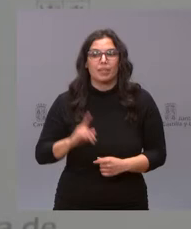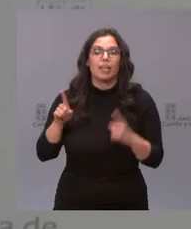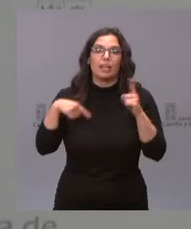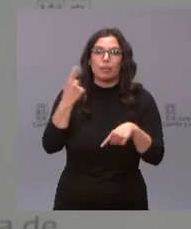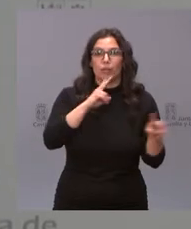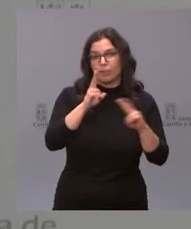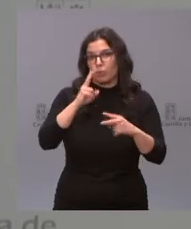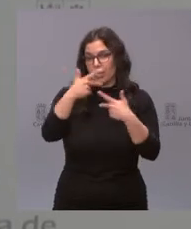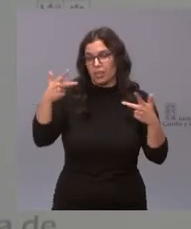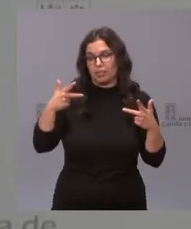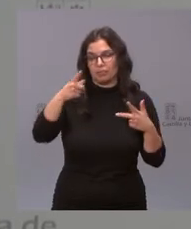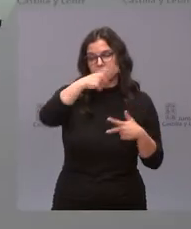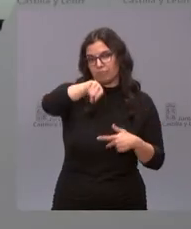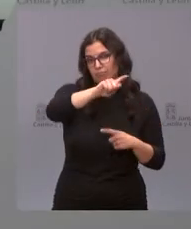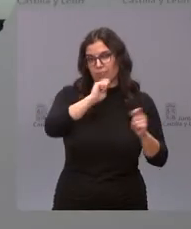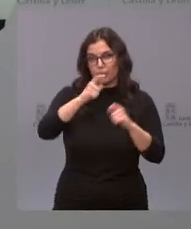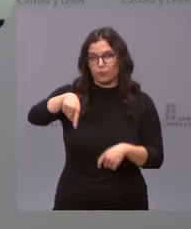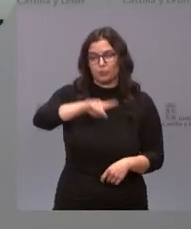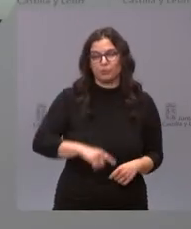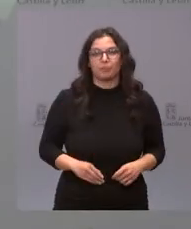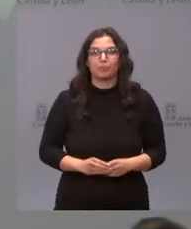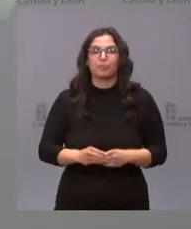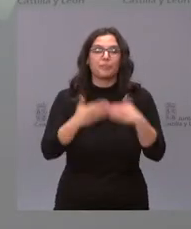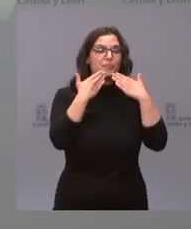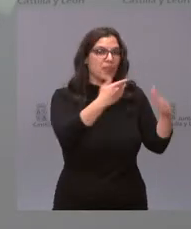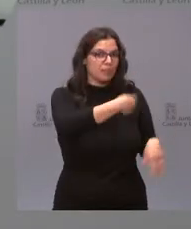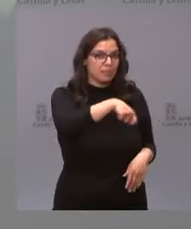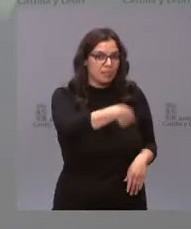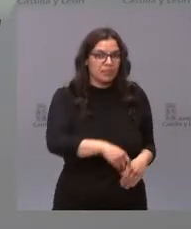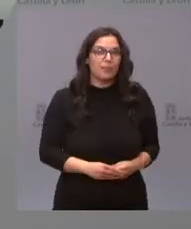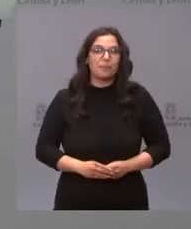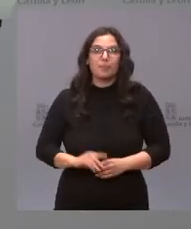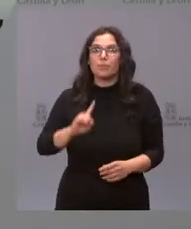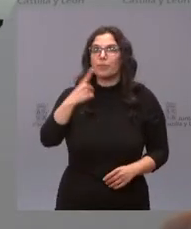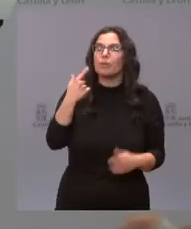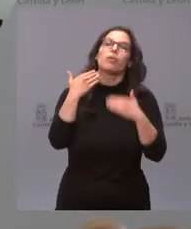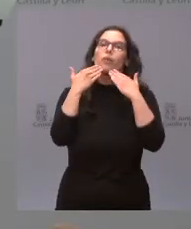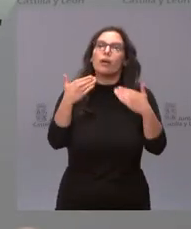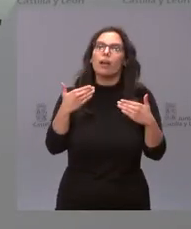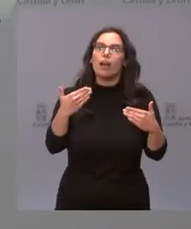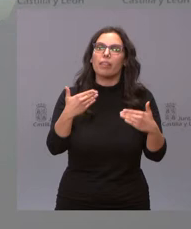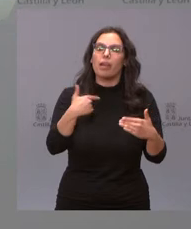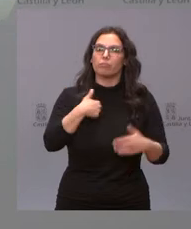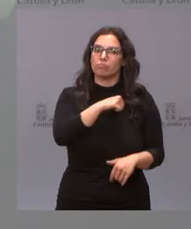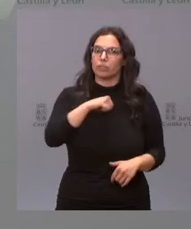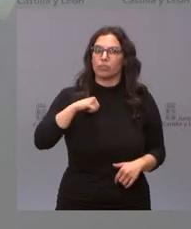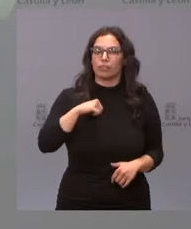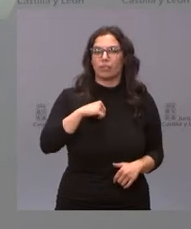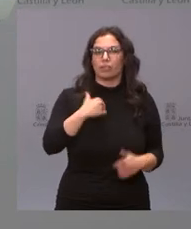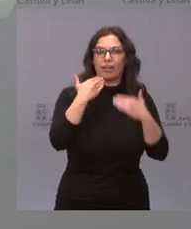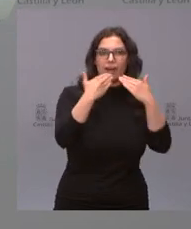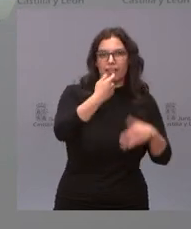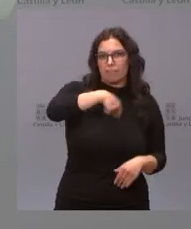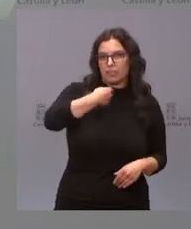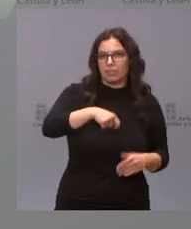preguntas de los medios de comunicación. Cuando quieras. Muchas gracias, presidente. En primer lugar, agradecer personalmente al presidente de Castilla y